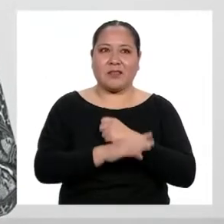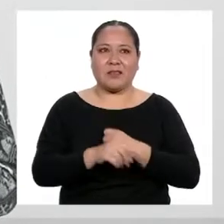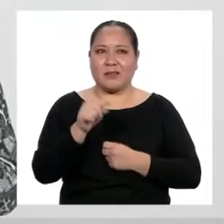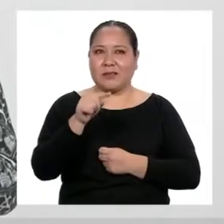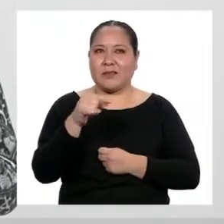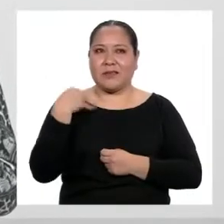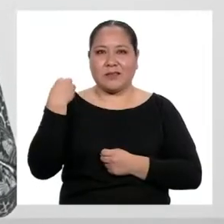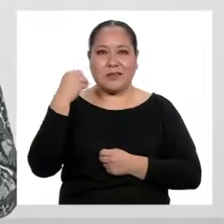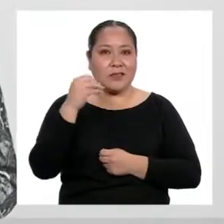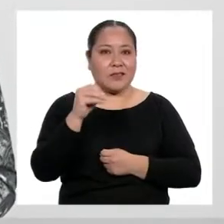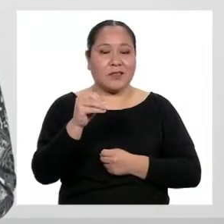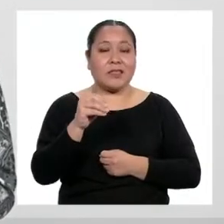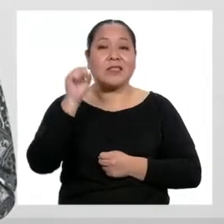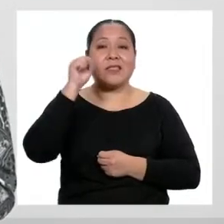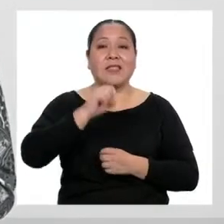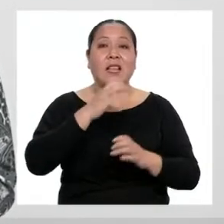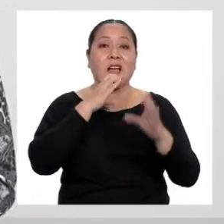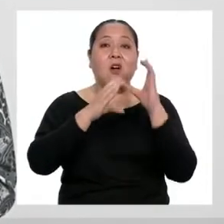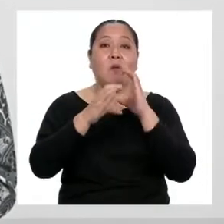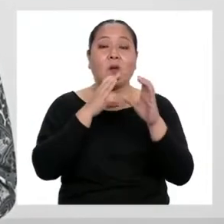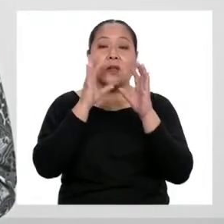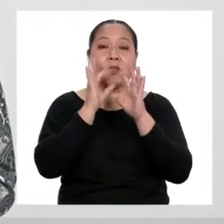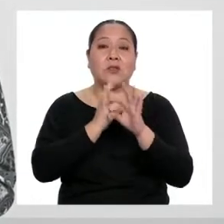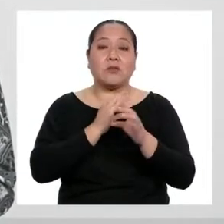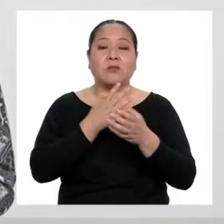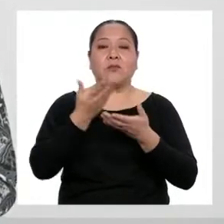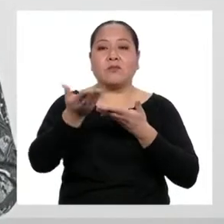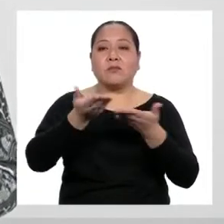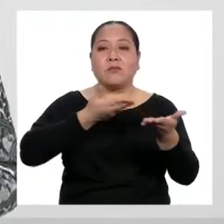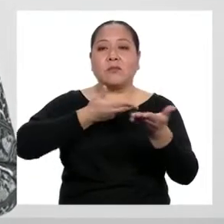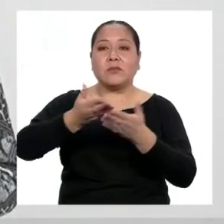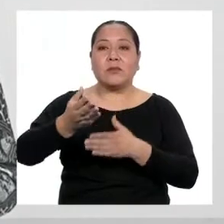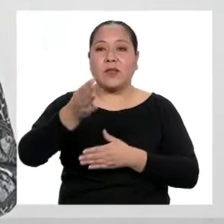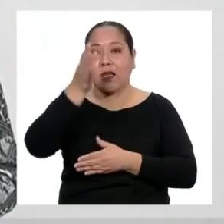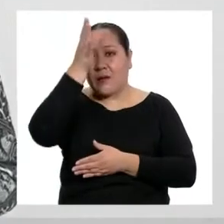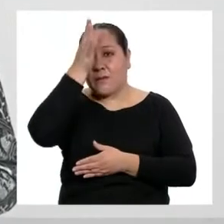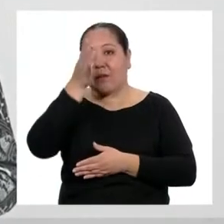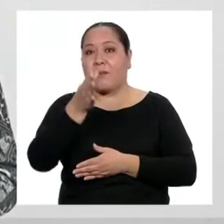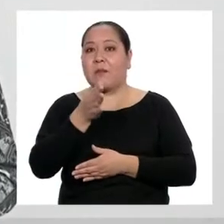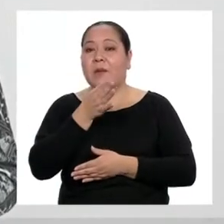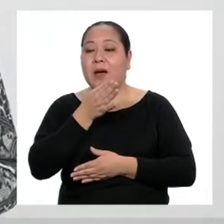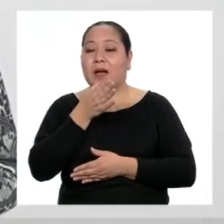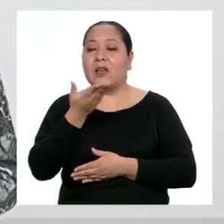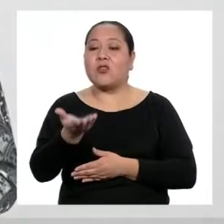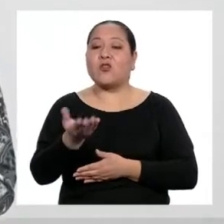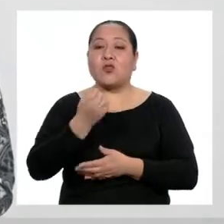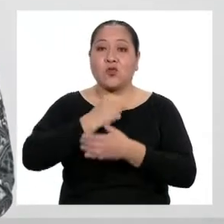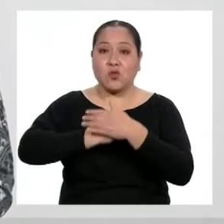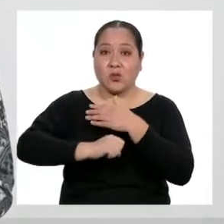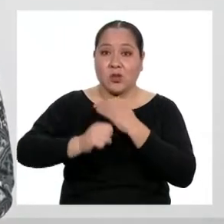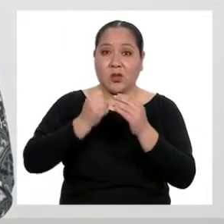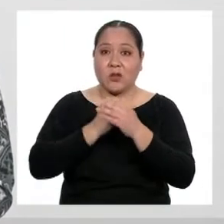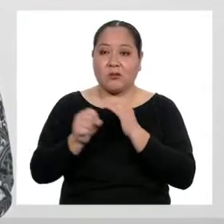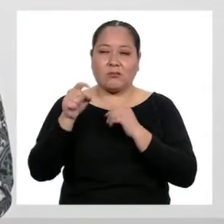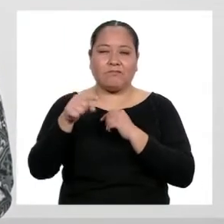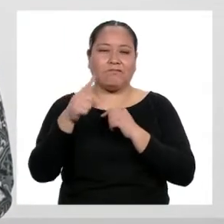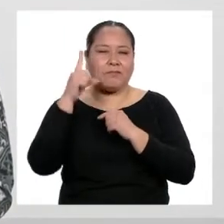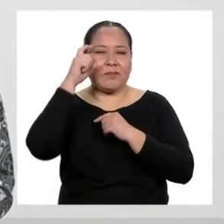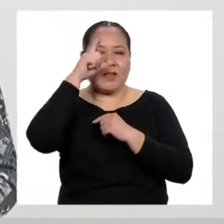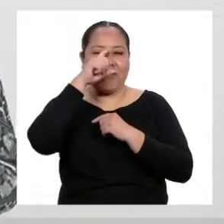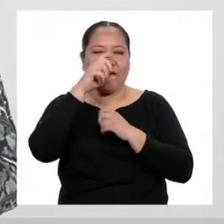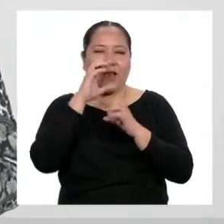adolescencia, la comunicación fluida de madres y padres con sus hijas e hijos puede verse afectada